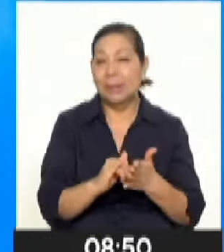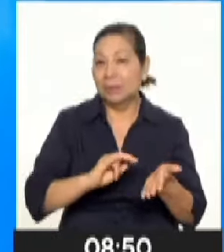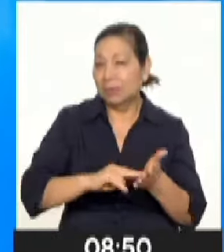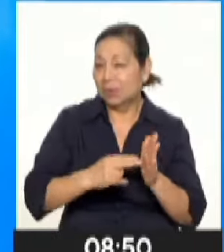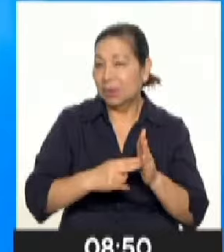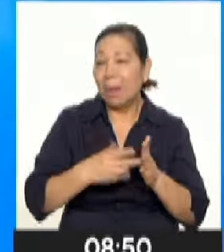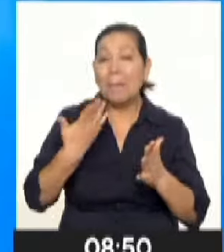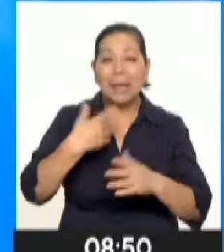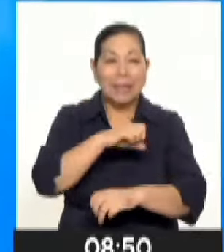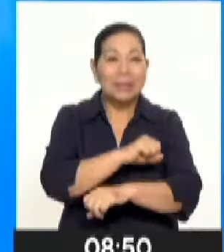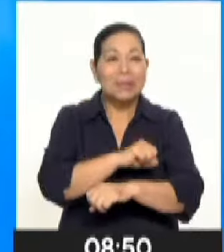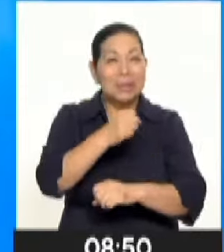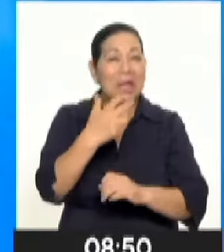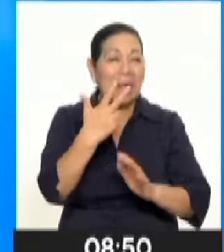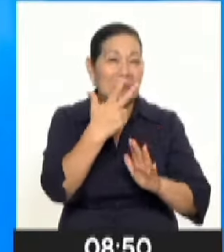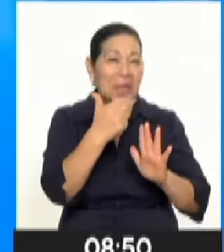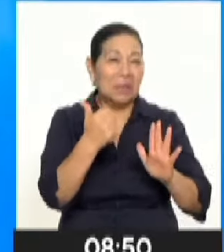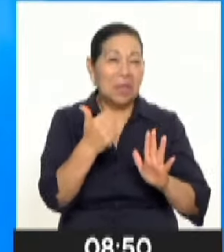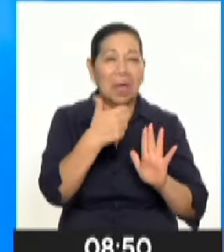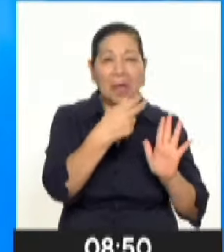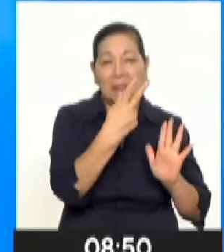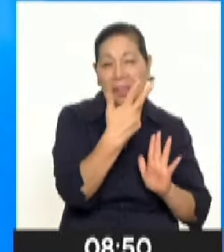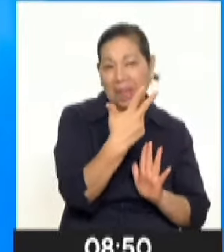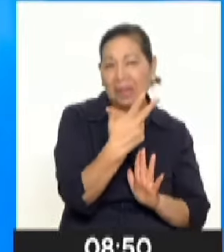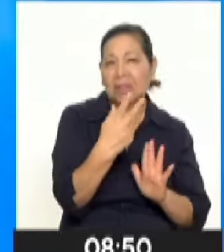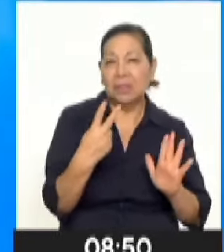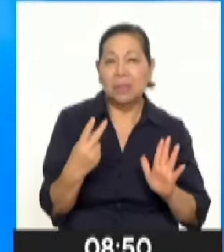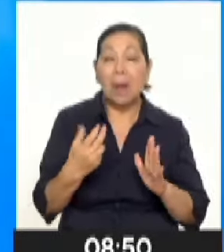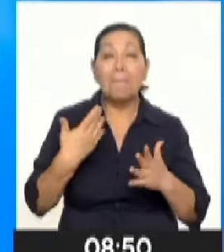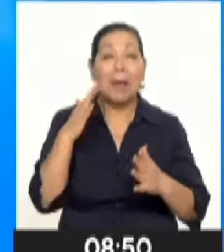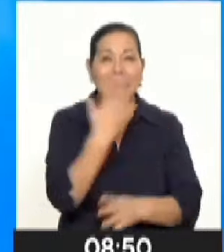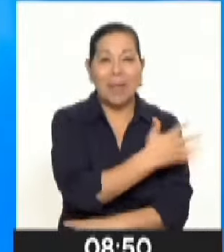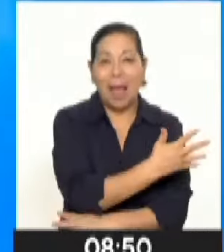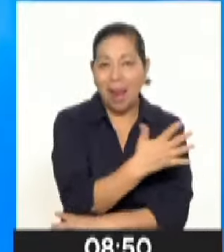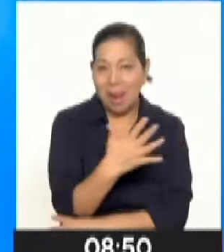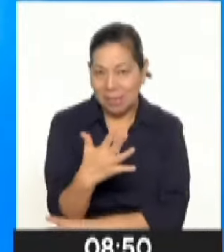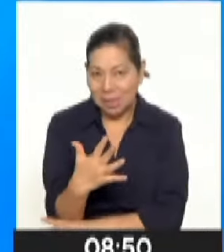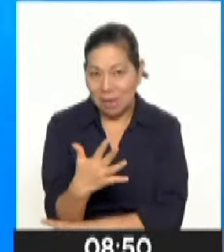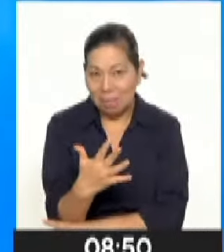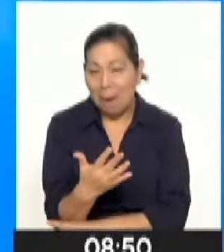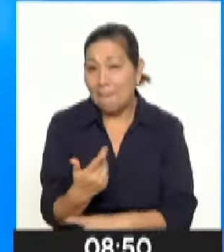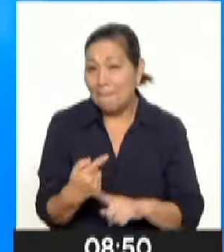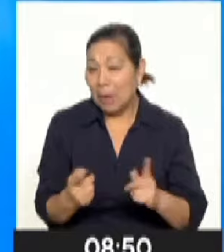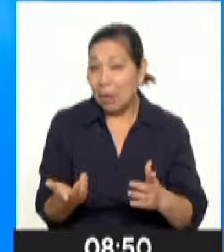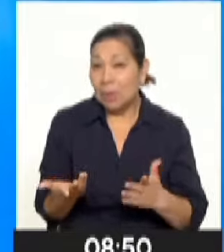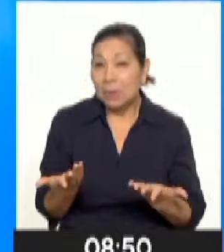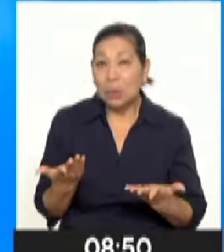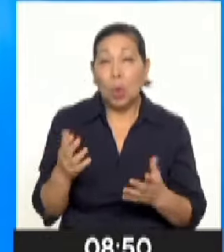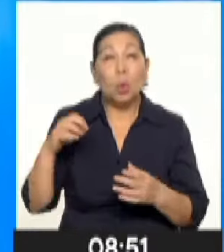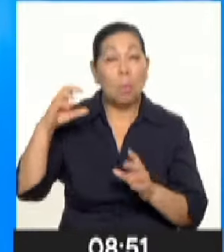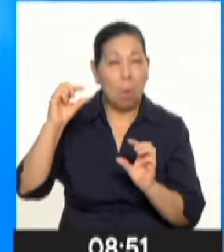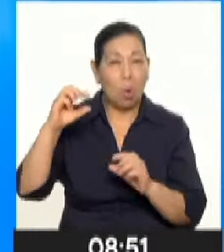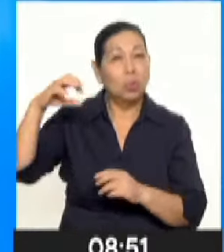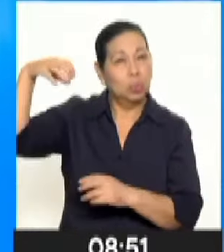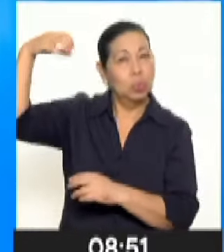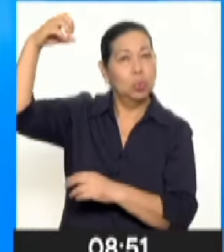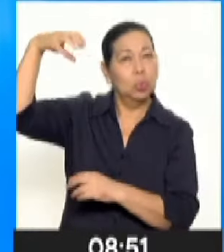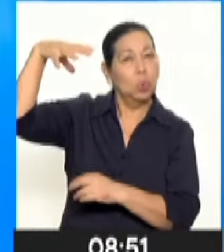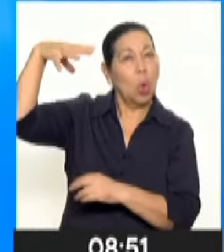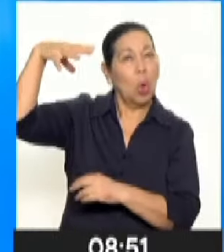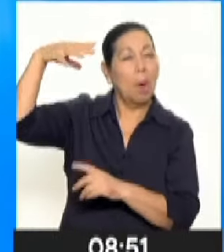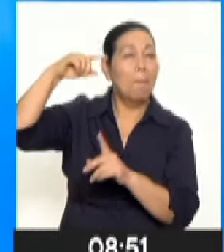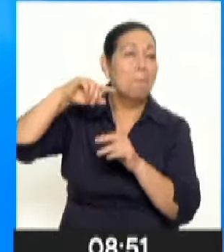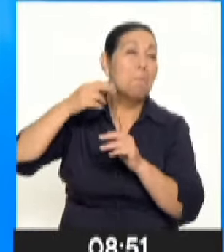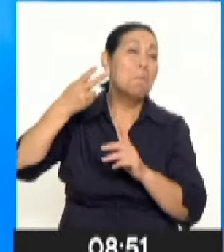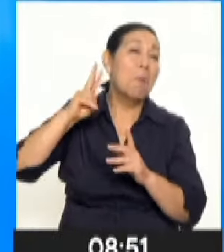sectores de la sierra y entre 36 a 37 en los sectores de la selva. También recordemos, pues, que el ingreso de radiación solar hace